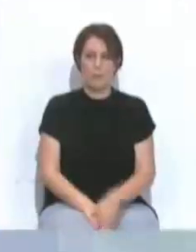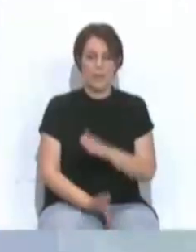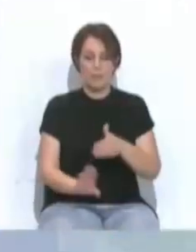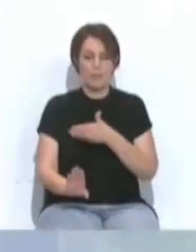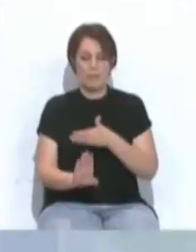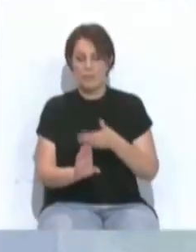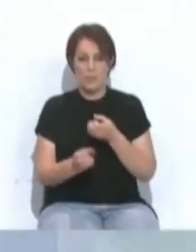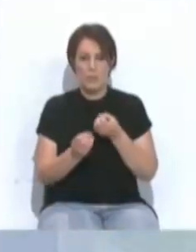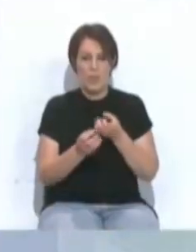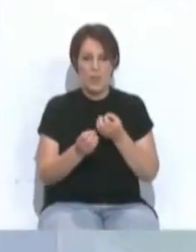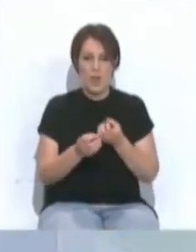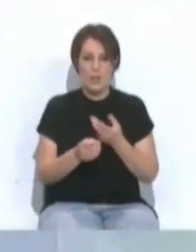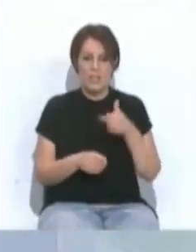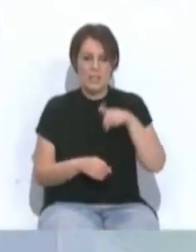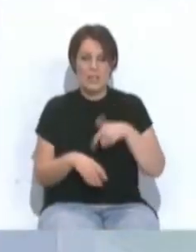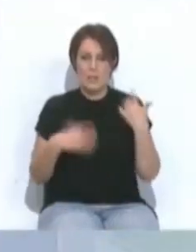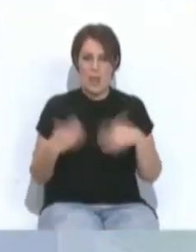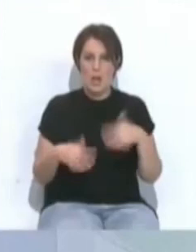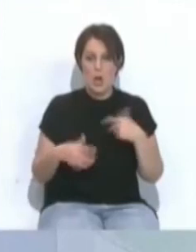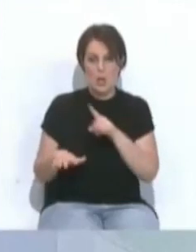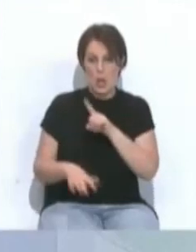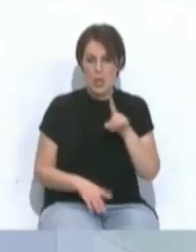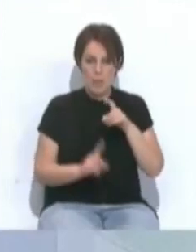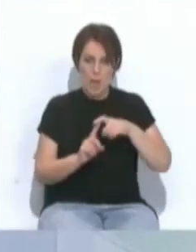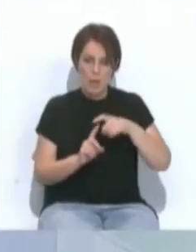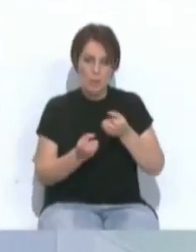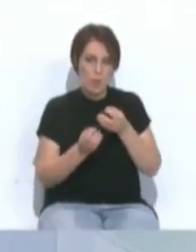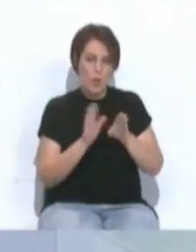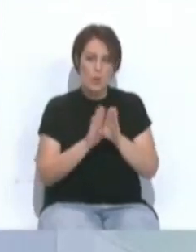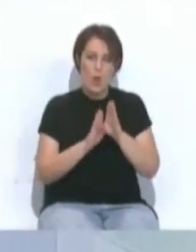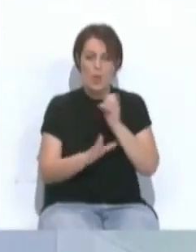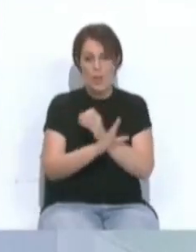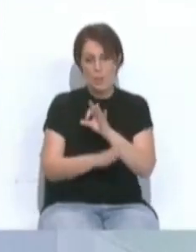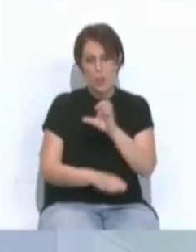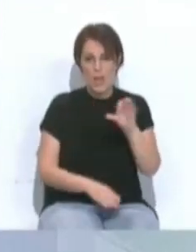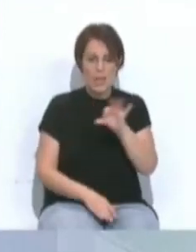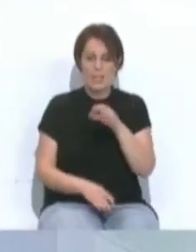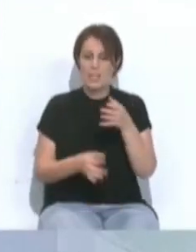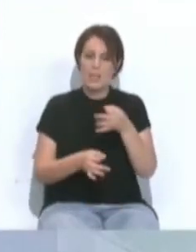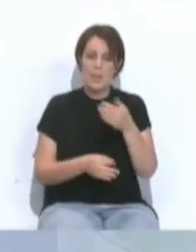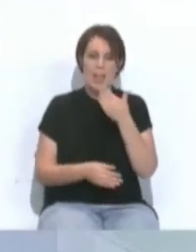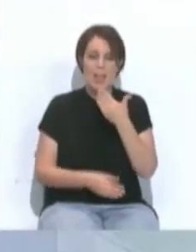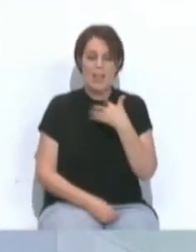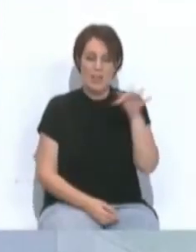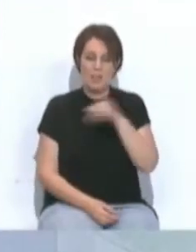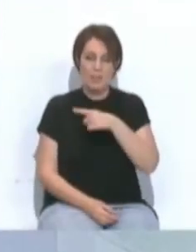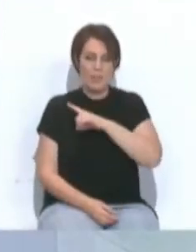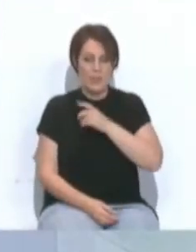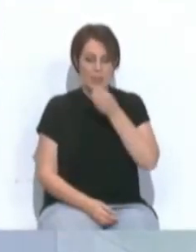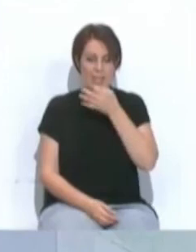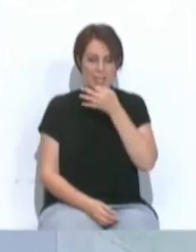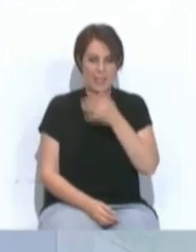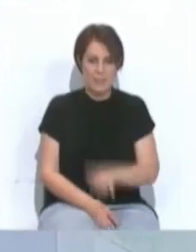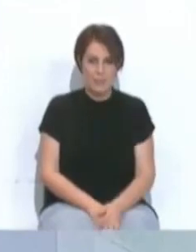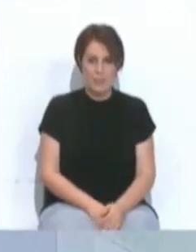Hasta aquí la información que nos deja hasta el momento este miércoles 11 de mayo. Siguen informados en ondacadi.es. Como siempre, gracias por su atención y